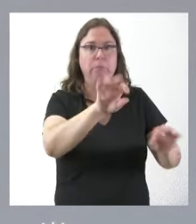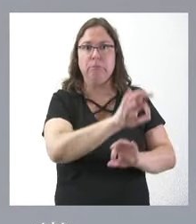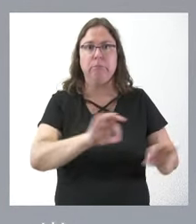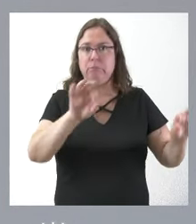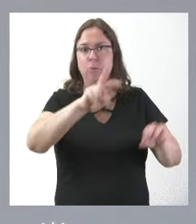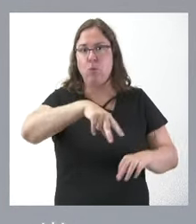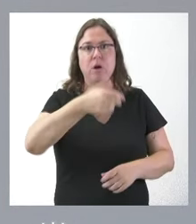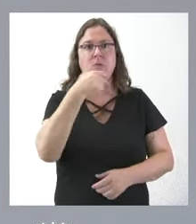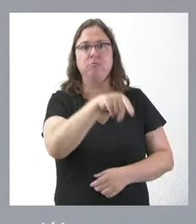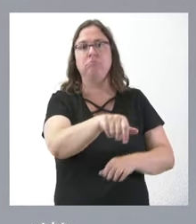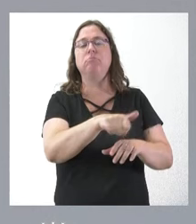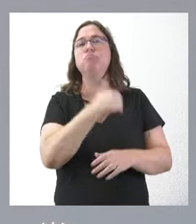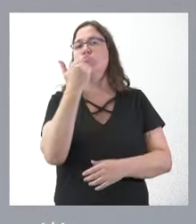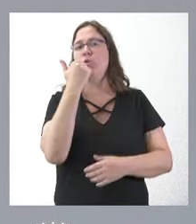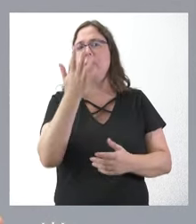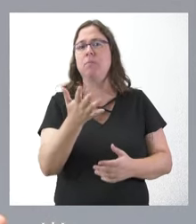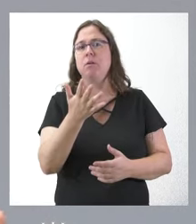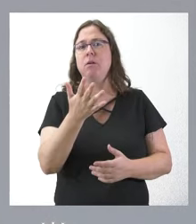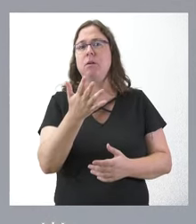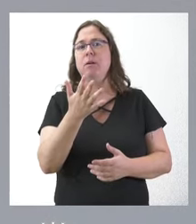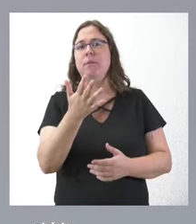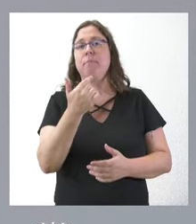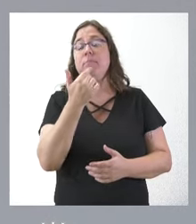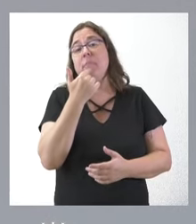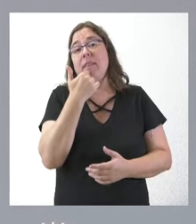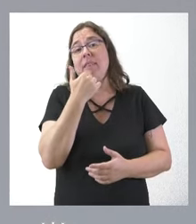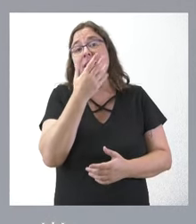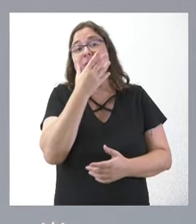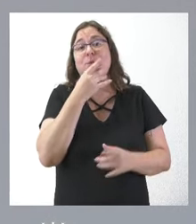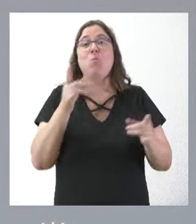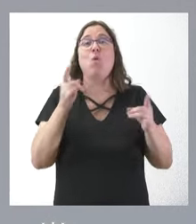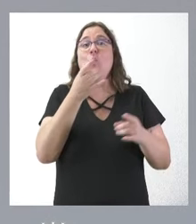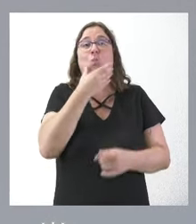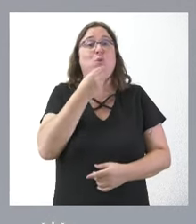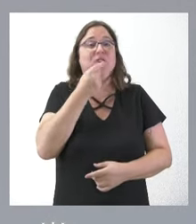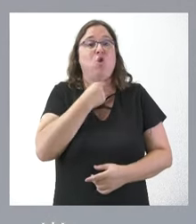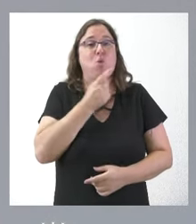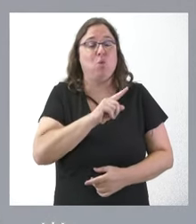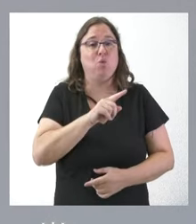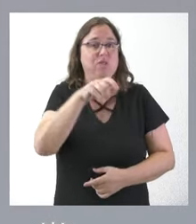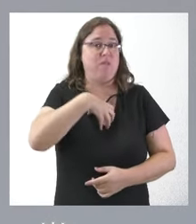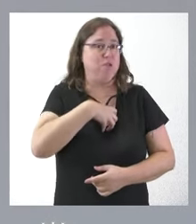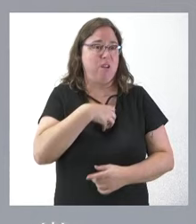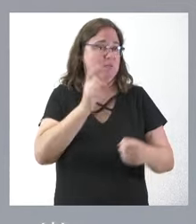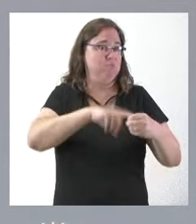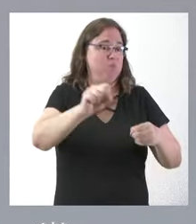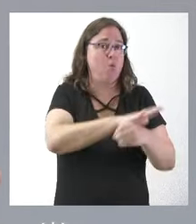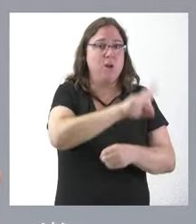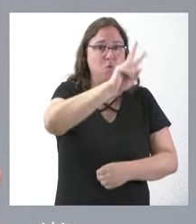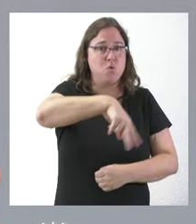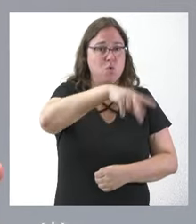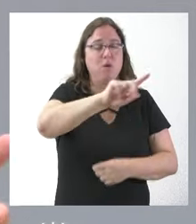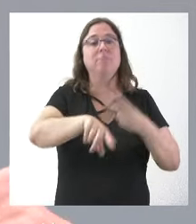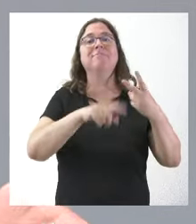atractivos para los empleados públicos. Y, por otro lado, la actual